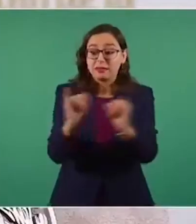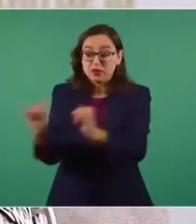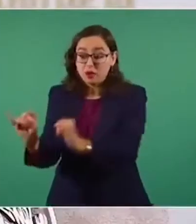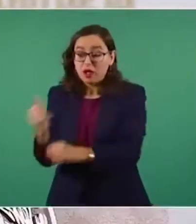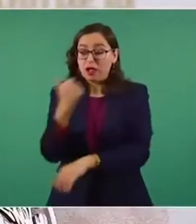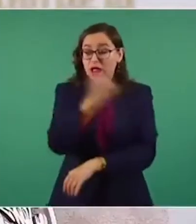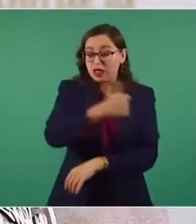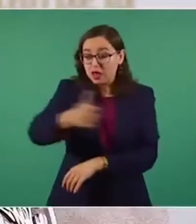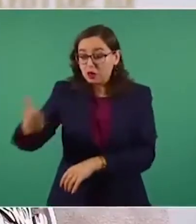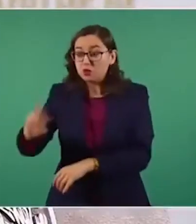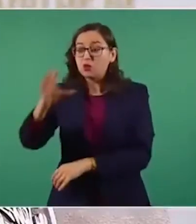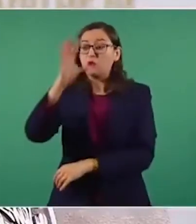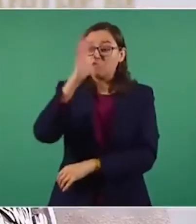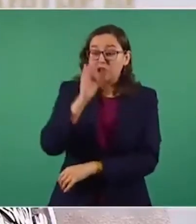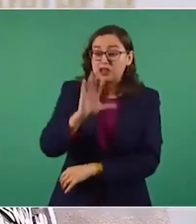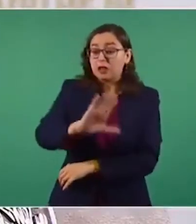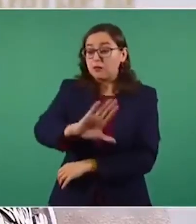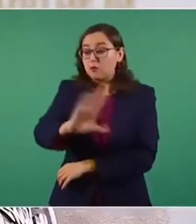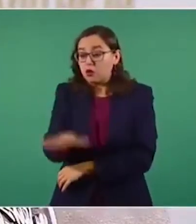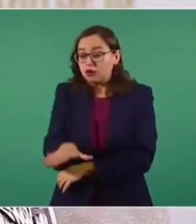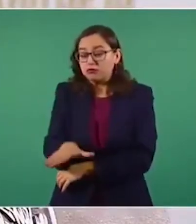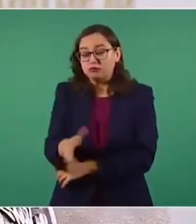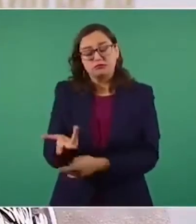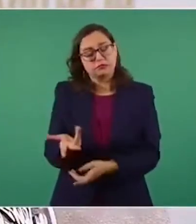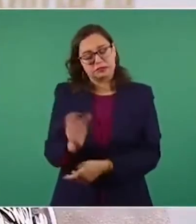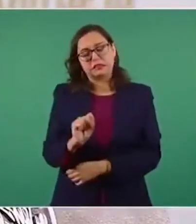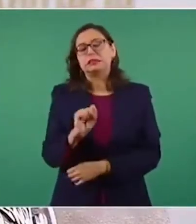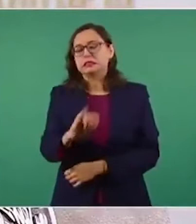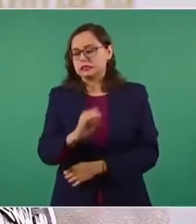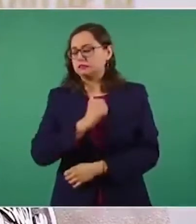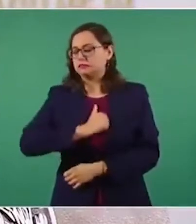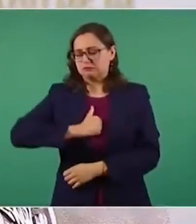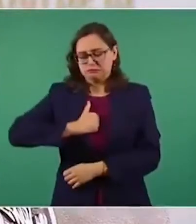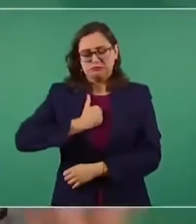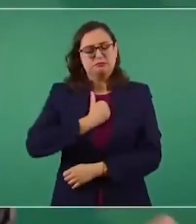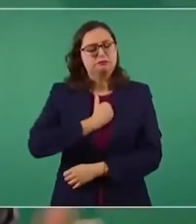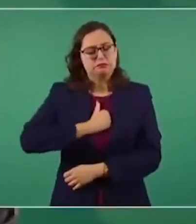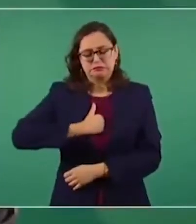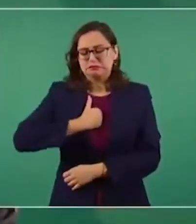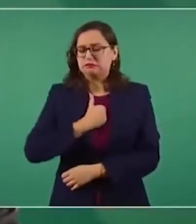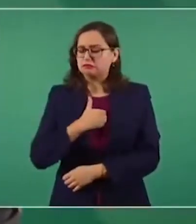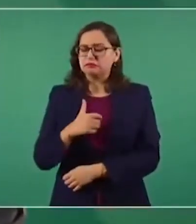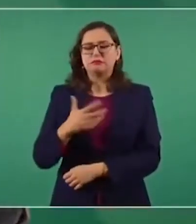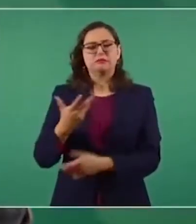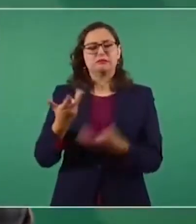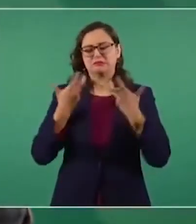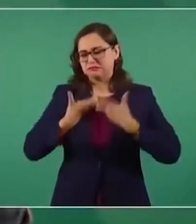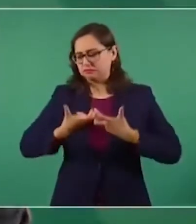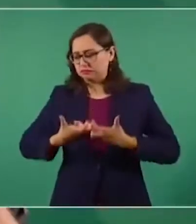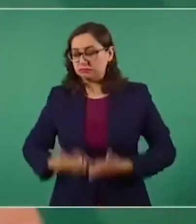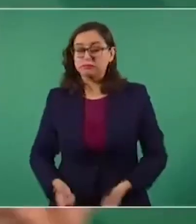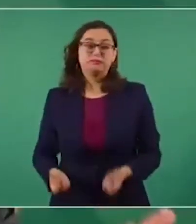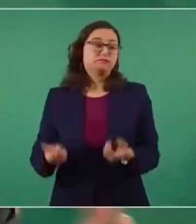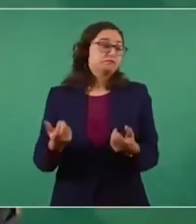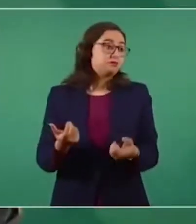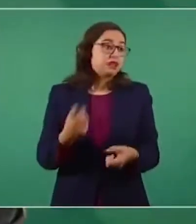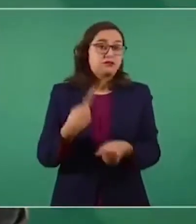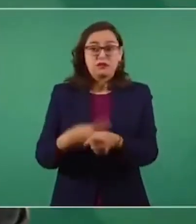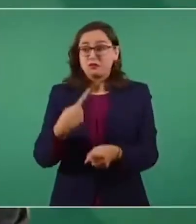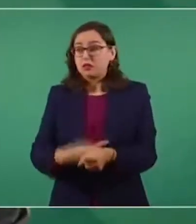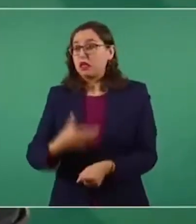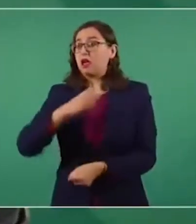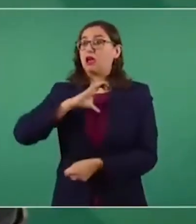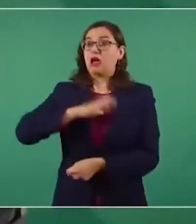lamentable que ocurra, como ocurre cualquier otra enfermedad, como ocurre el cáncer, como ocurren las enfermedades cardiovasculares, las